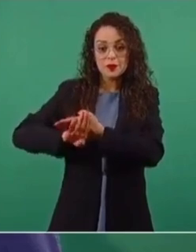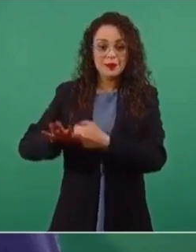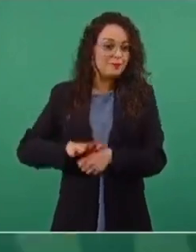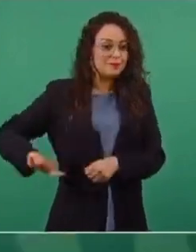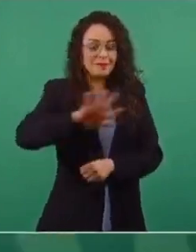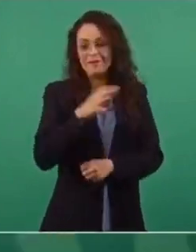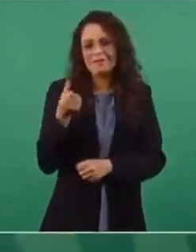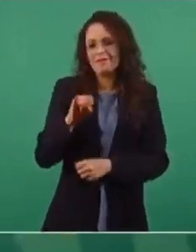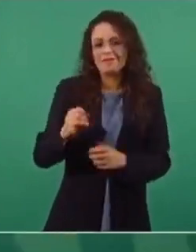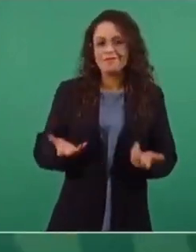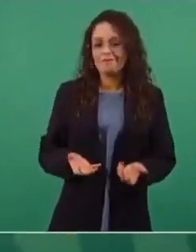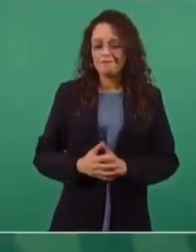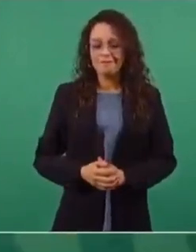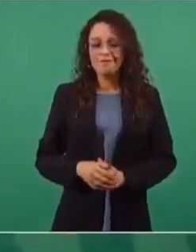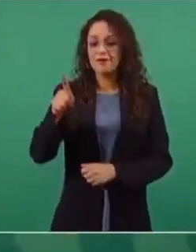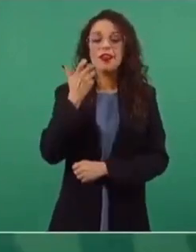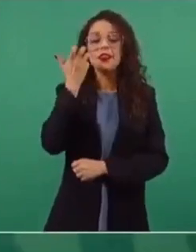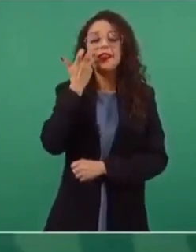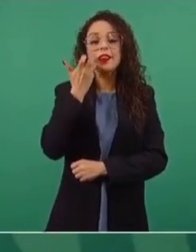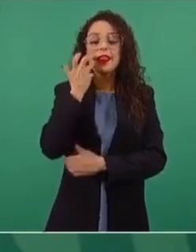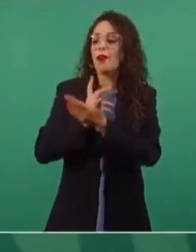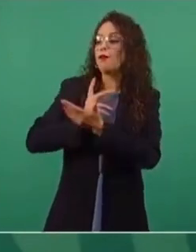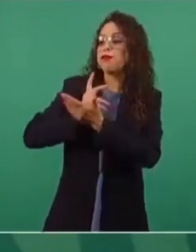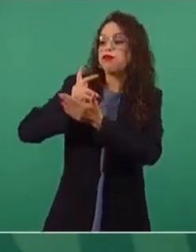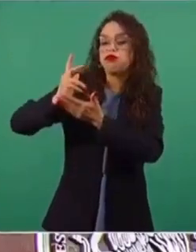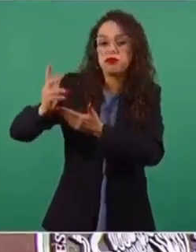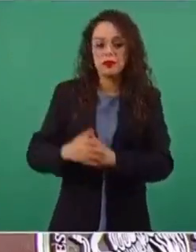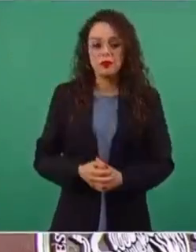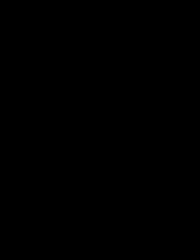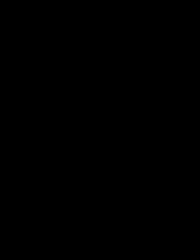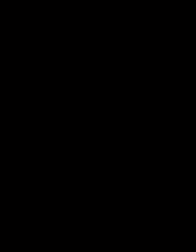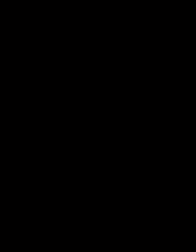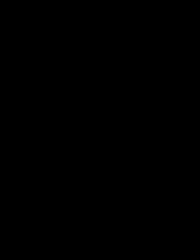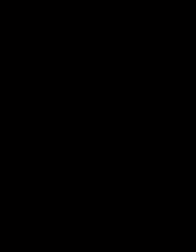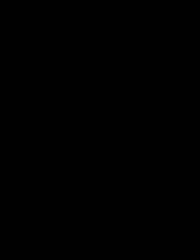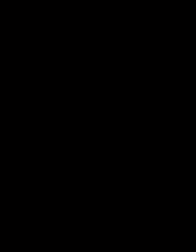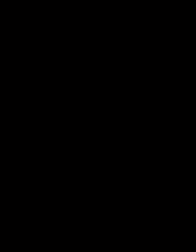para magnificar todo. Esto que hablaba del amarillismo. ¡Gracias! ¡Gracias! ¡Gracias!